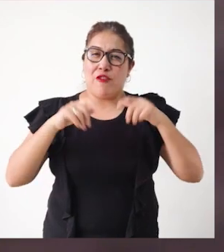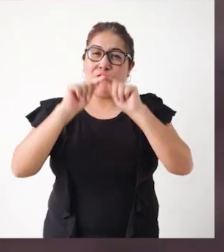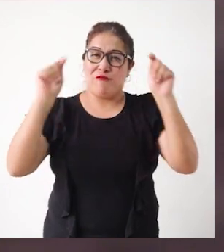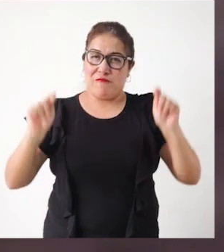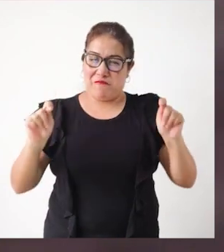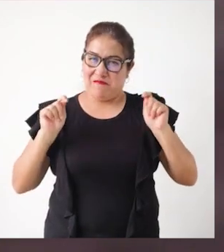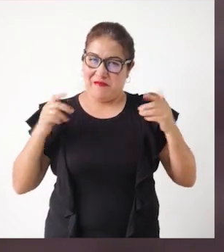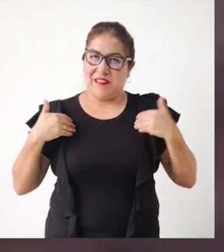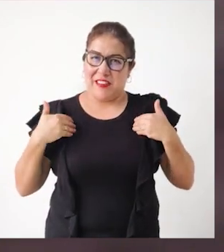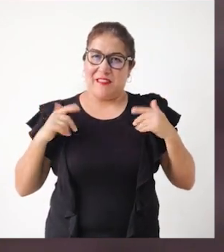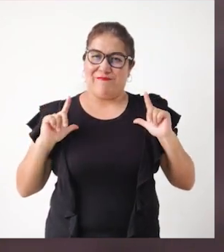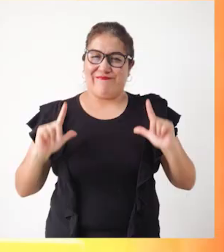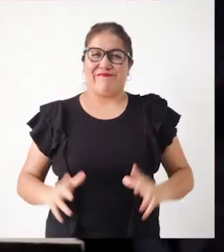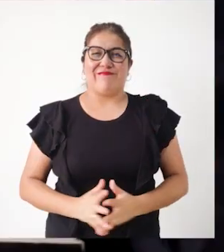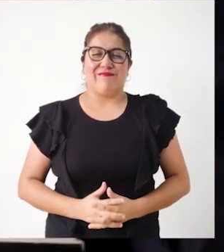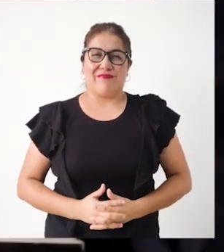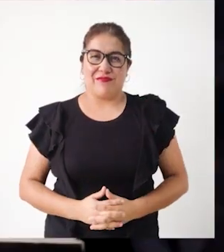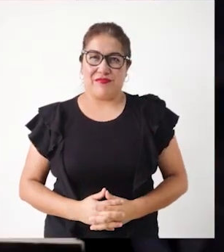titulada, tengo mi título.